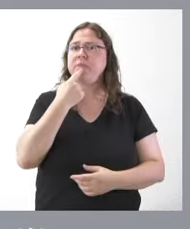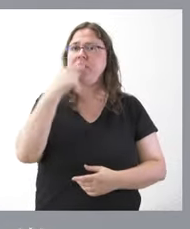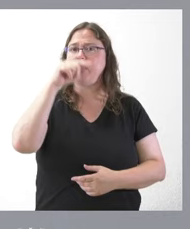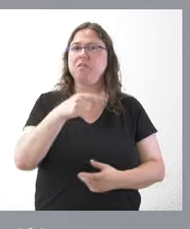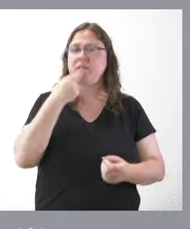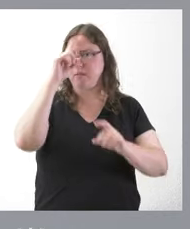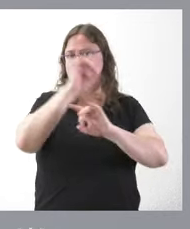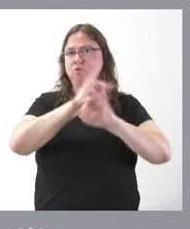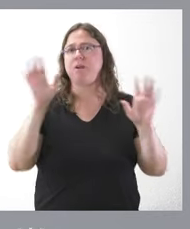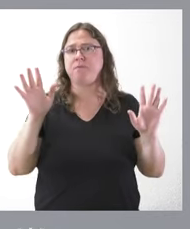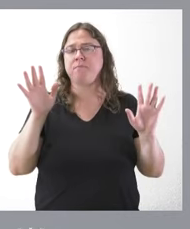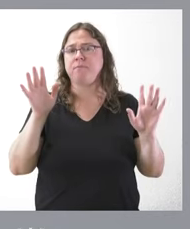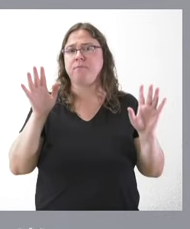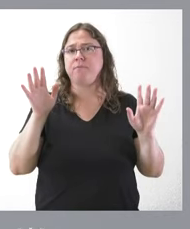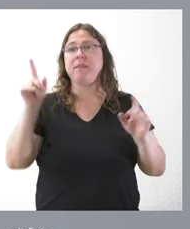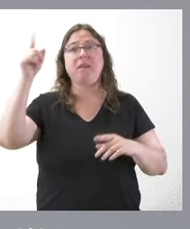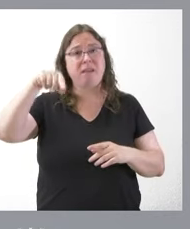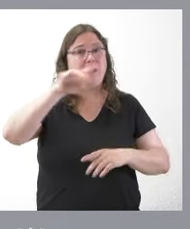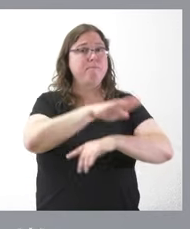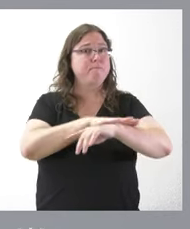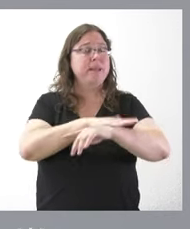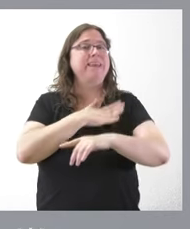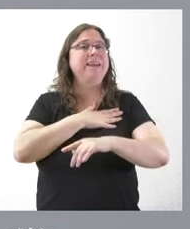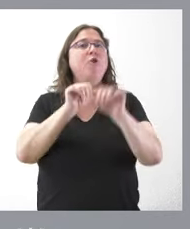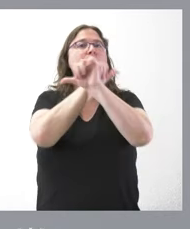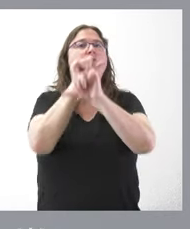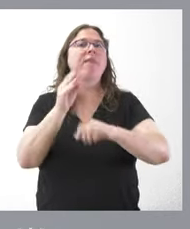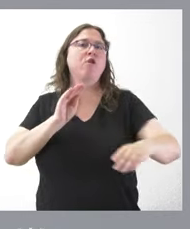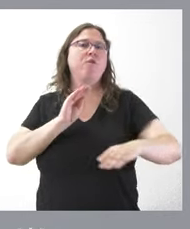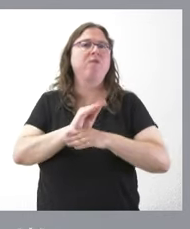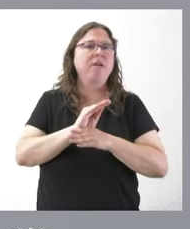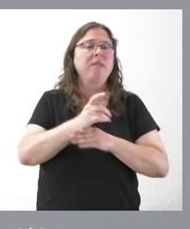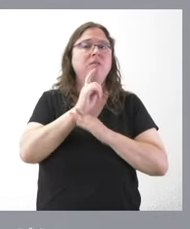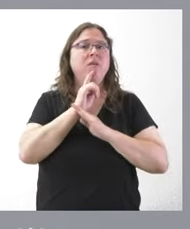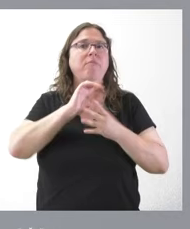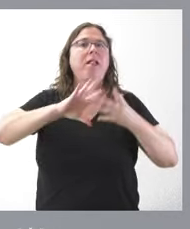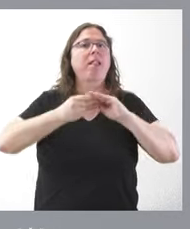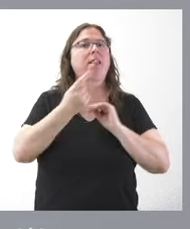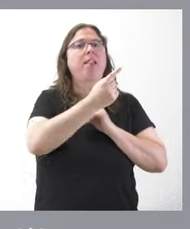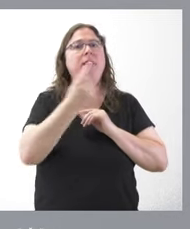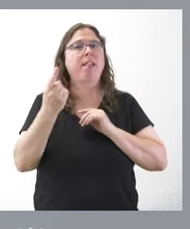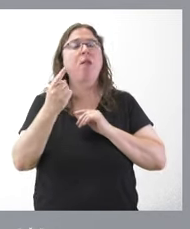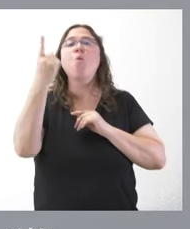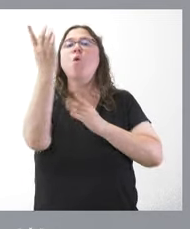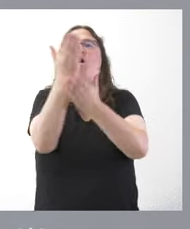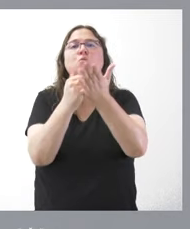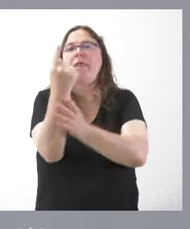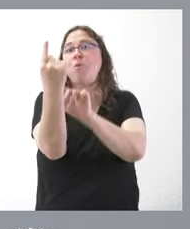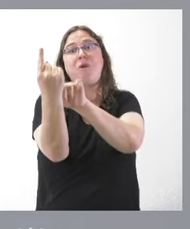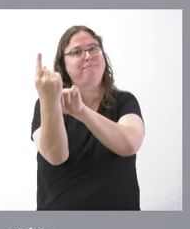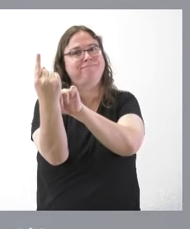claramente que ella plantea un modelo de financiación a la carta de una única comunidad autónoma